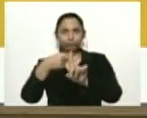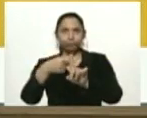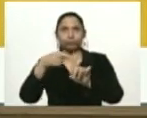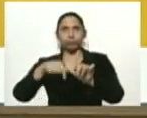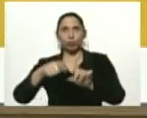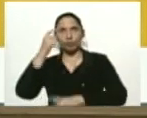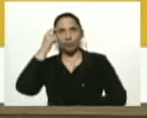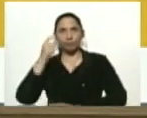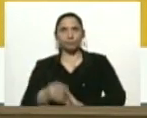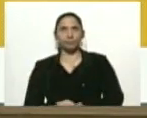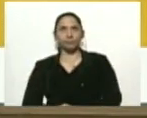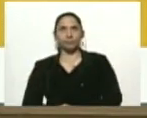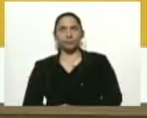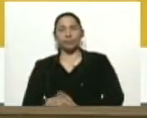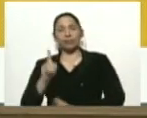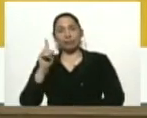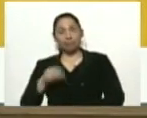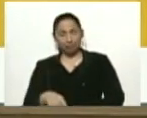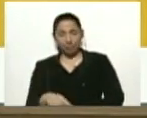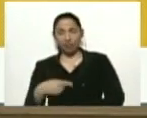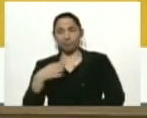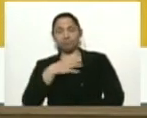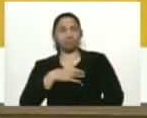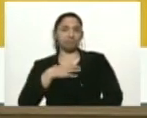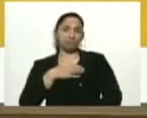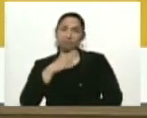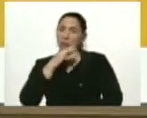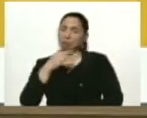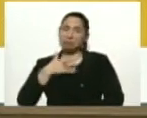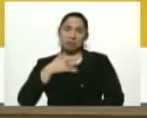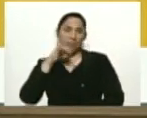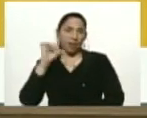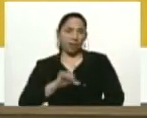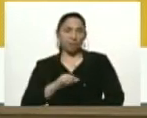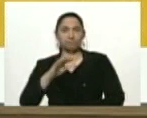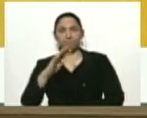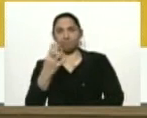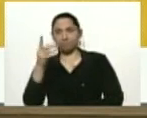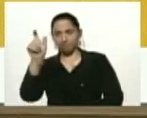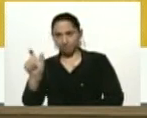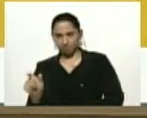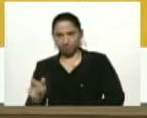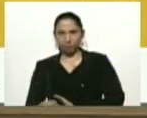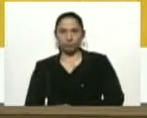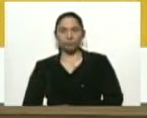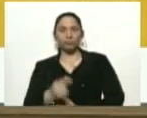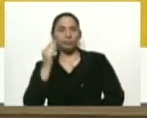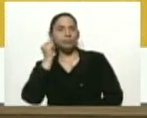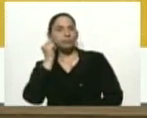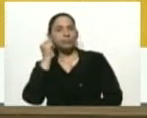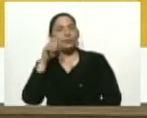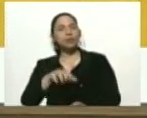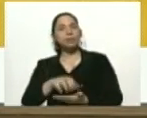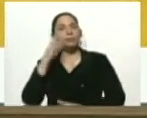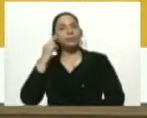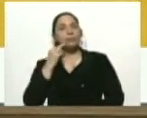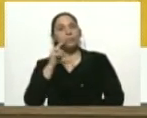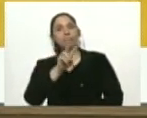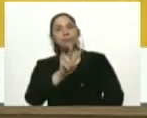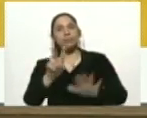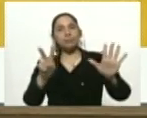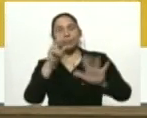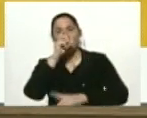el día de hoy. Es también un caso asintomático. El cuarto caso es una mujer del estado Bolívar, de 27